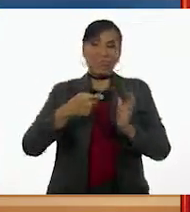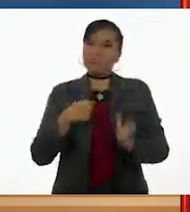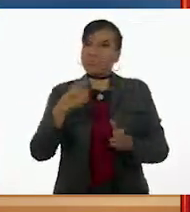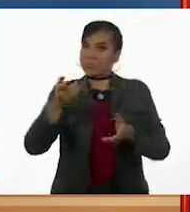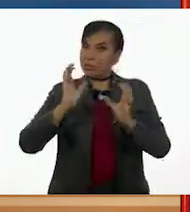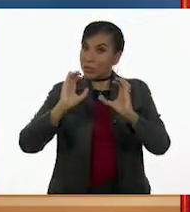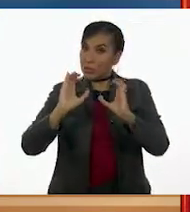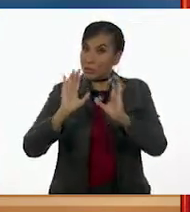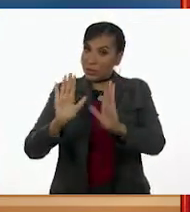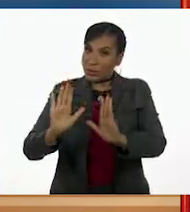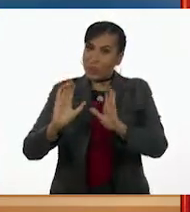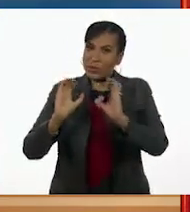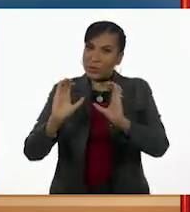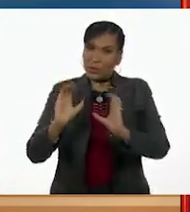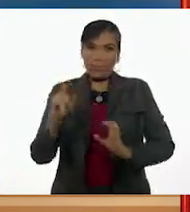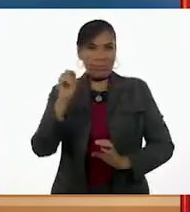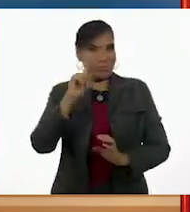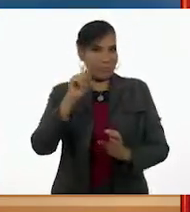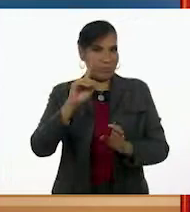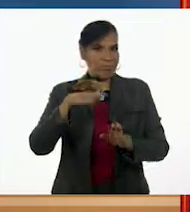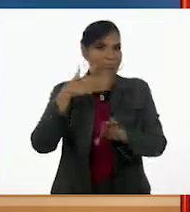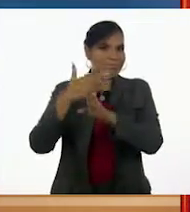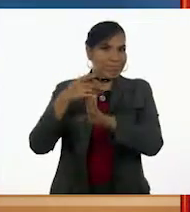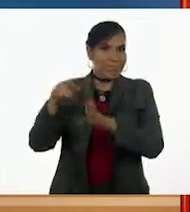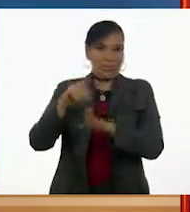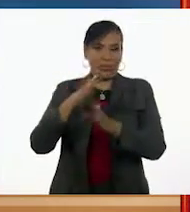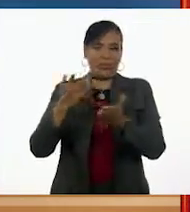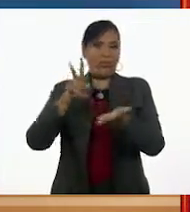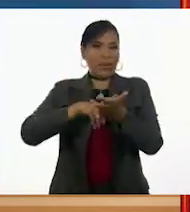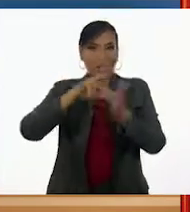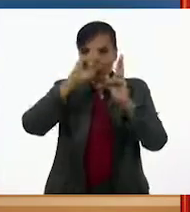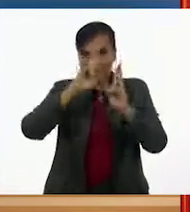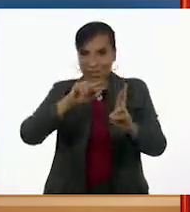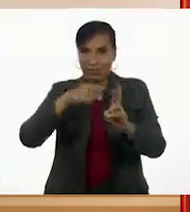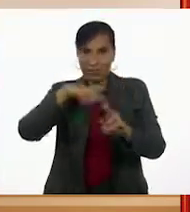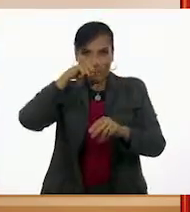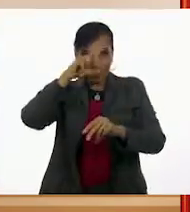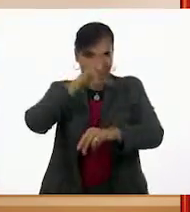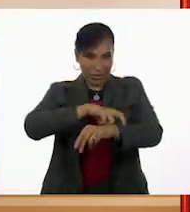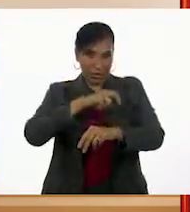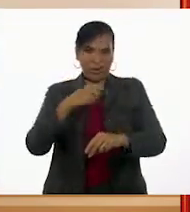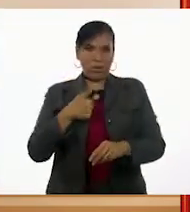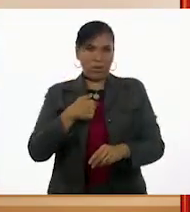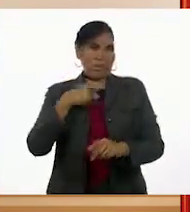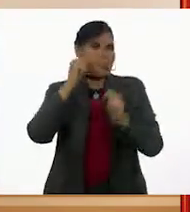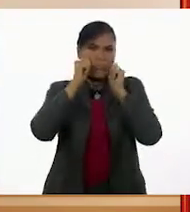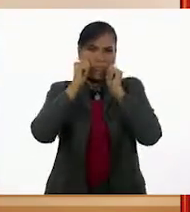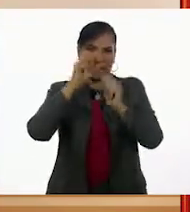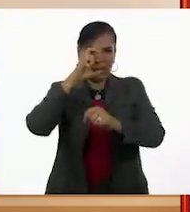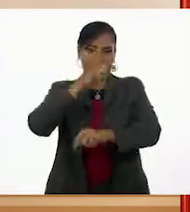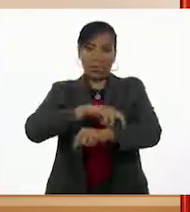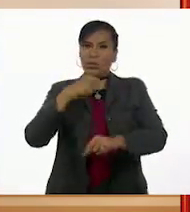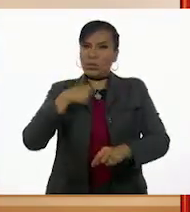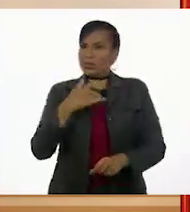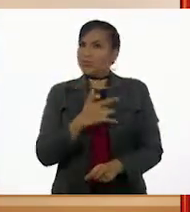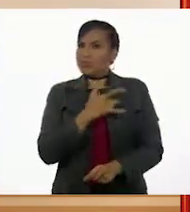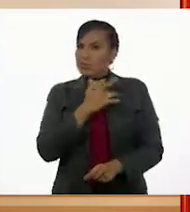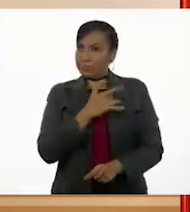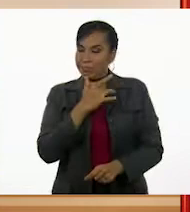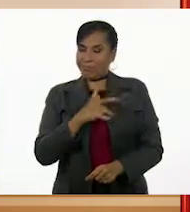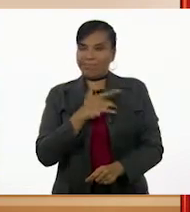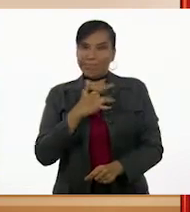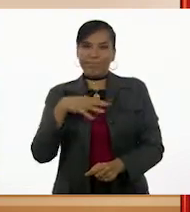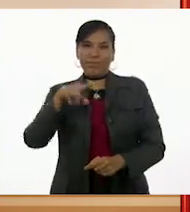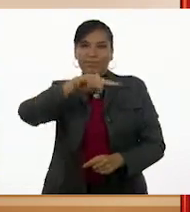cuidado, cuidado. No ofender mi dignidad de loro. Aunque sea un loro, yo siento y